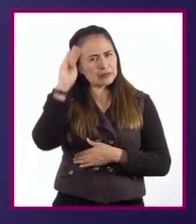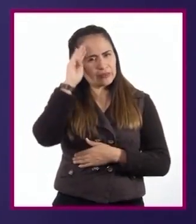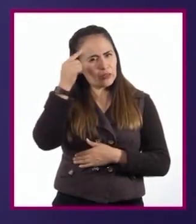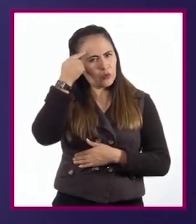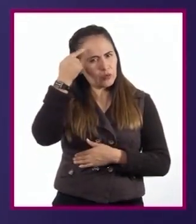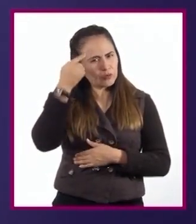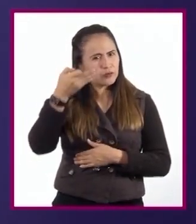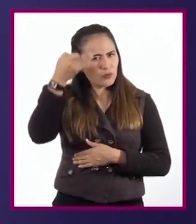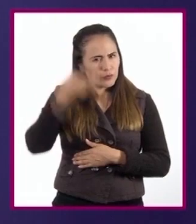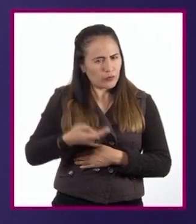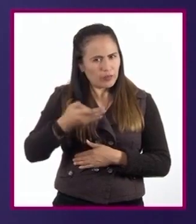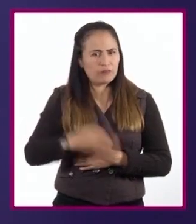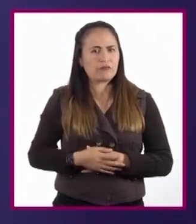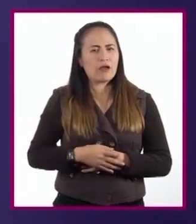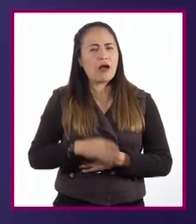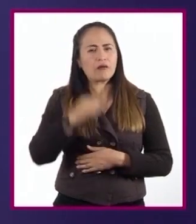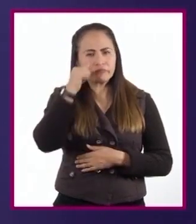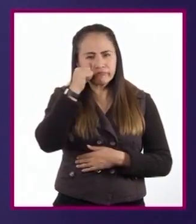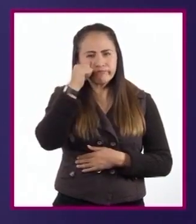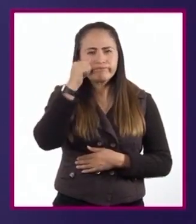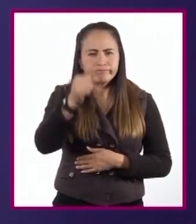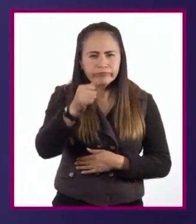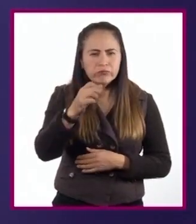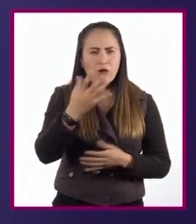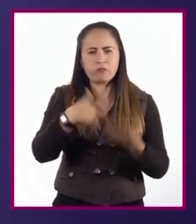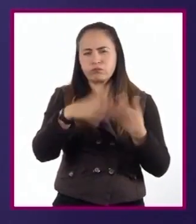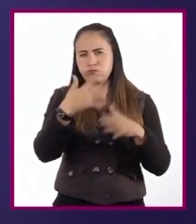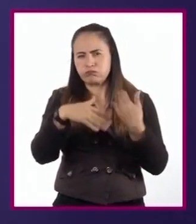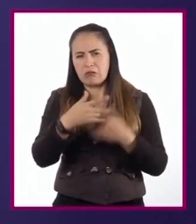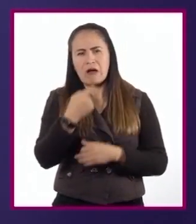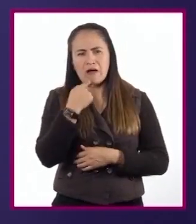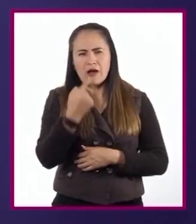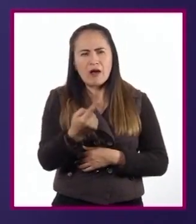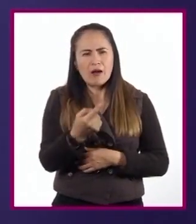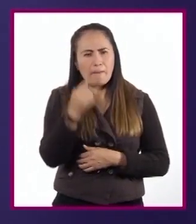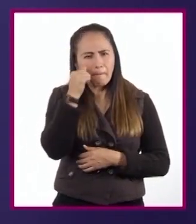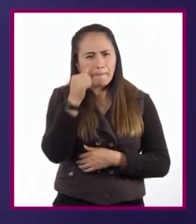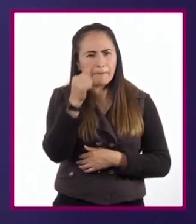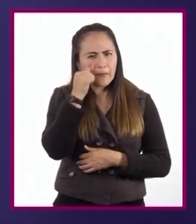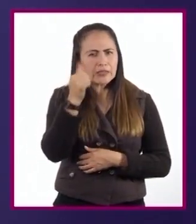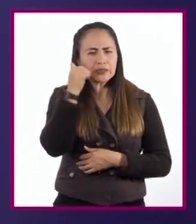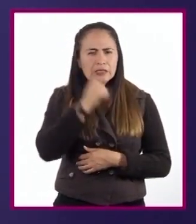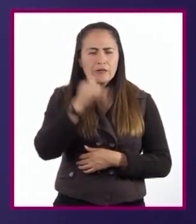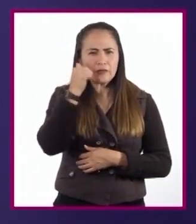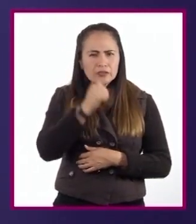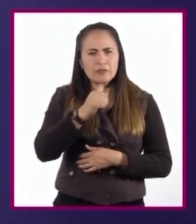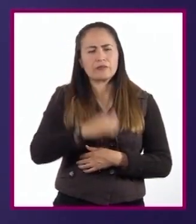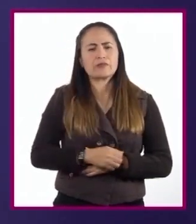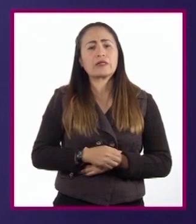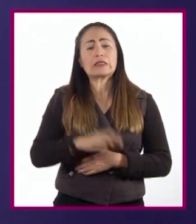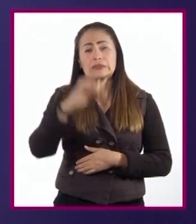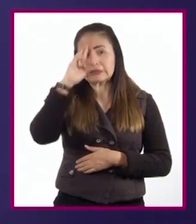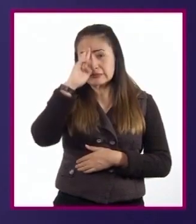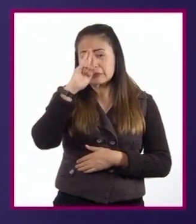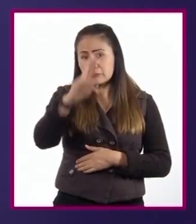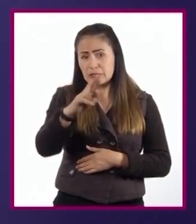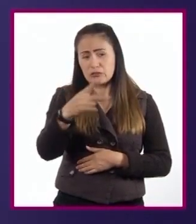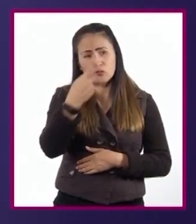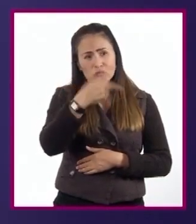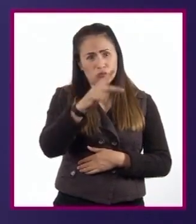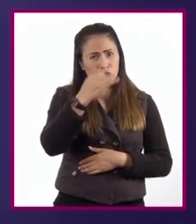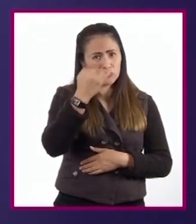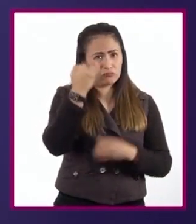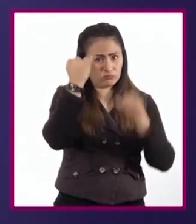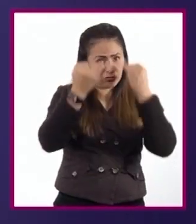tanto al hablar como al escuchar las opiniones de los demás. Ante todo, no hay que olvidar el respeto hacia las ideas de los